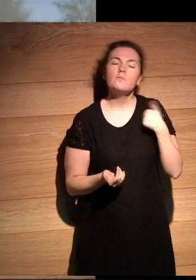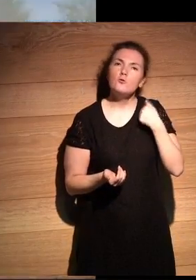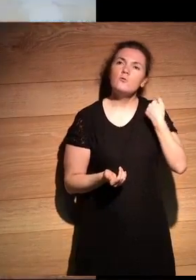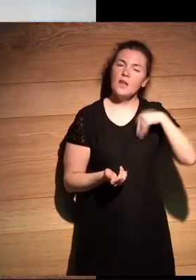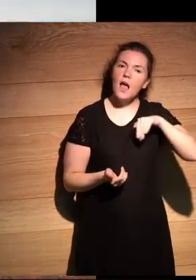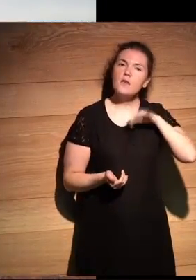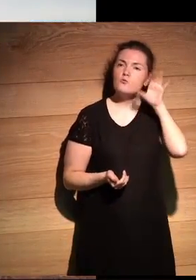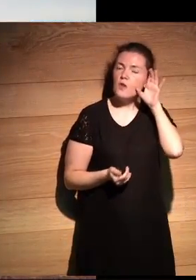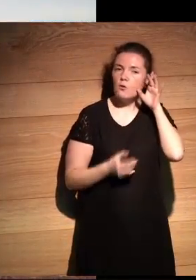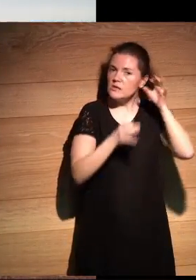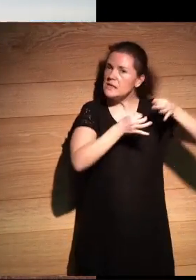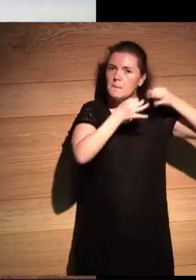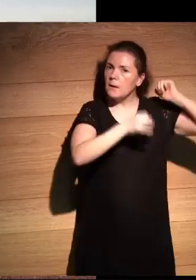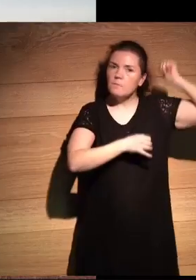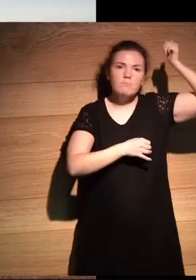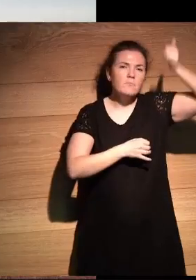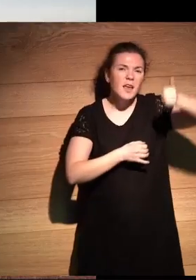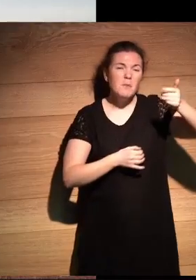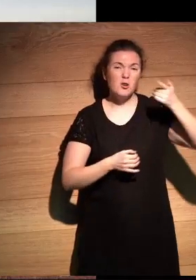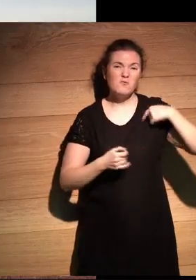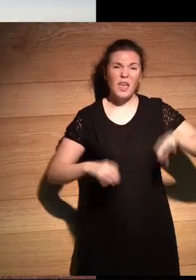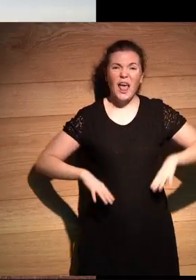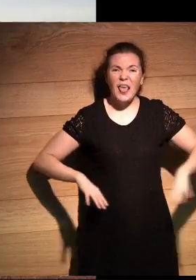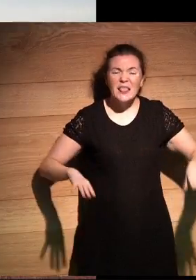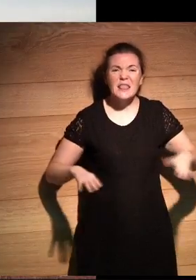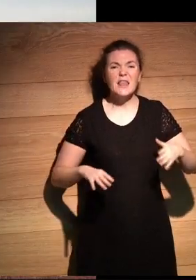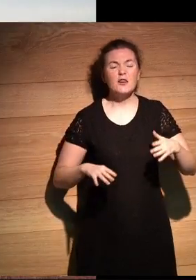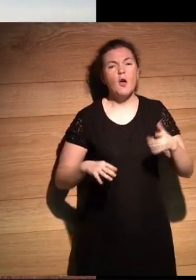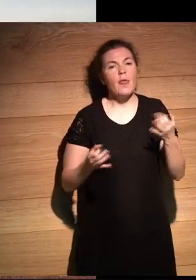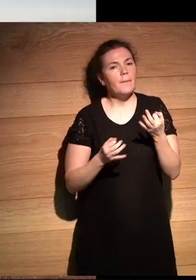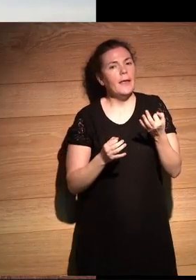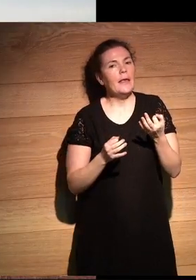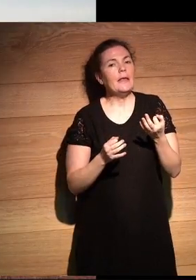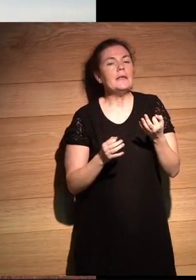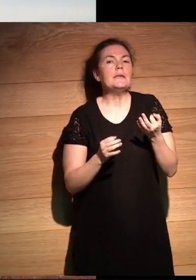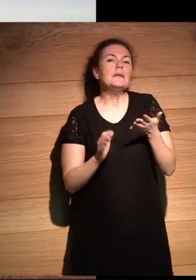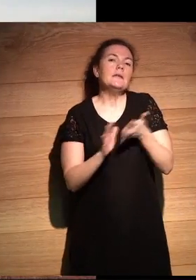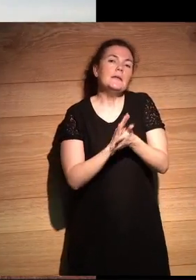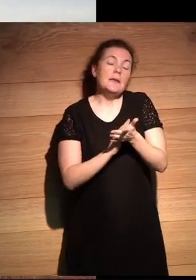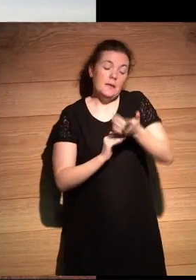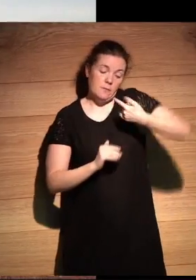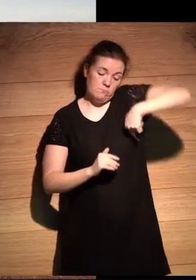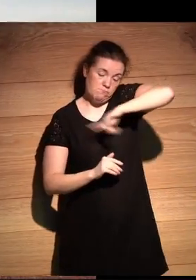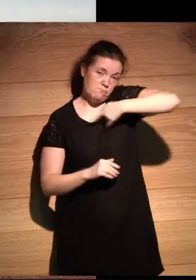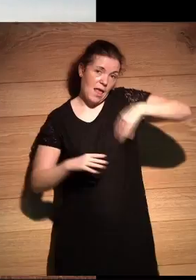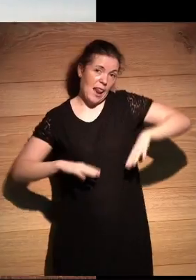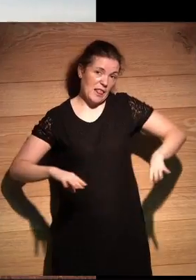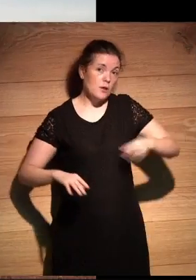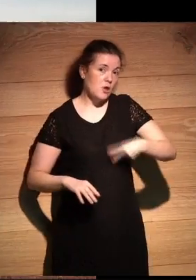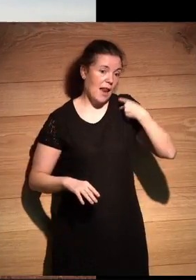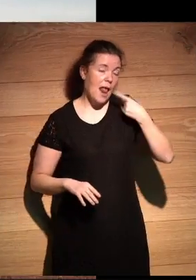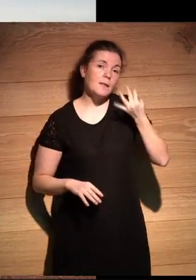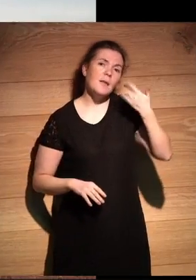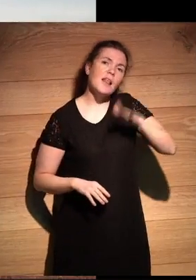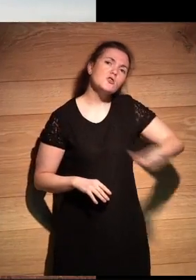escuchado desde siempre porque yo en tanto argentino tal vez habría que aclarar que a los argentinos en general y a los